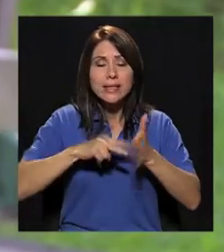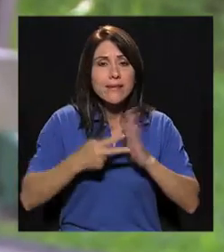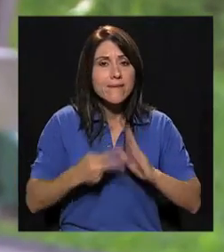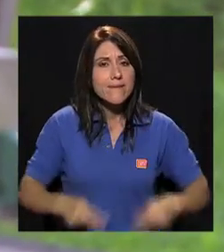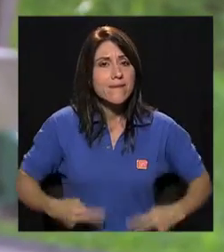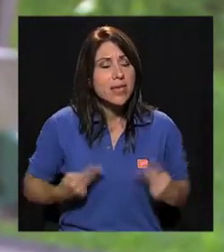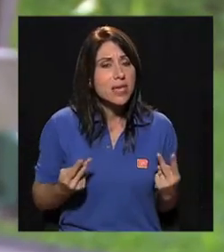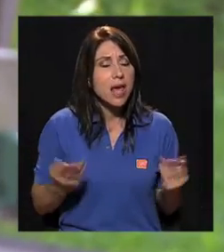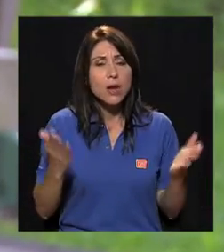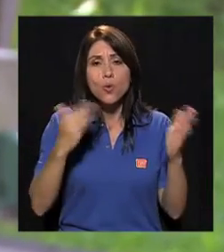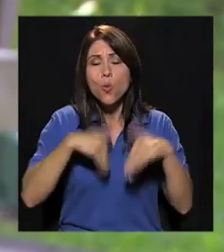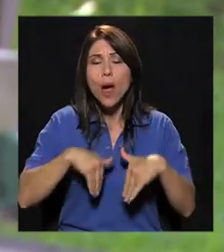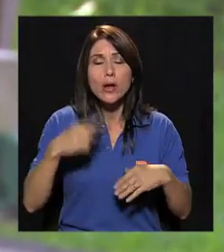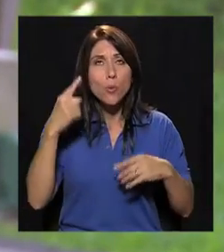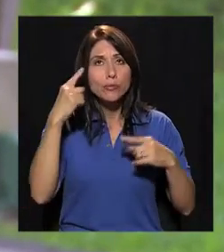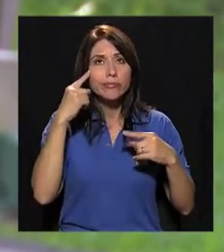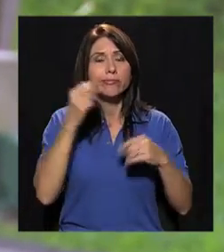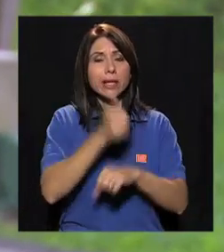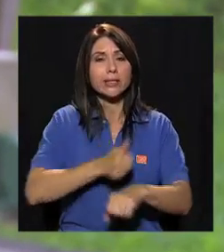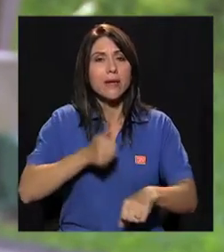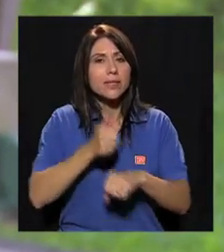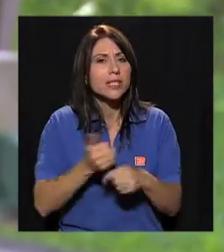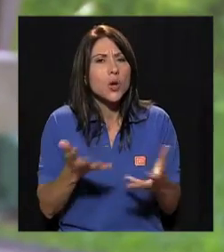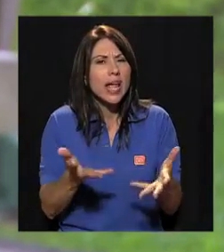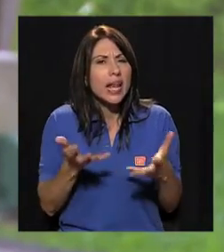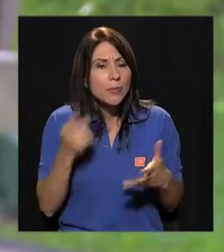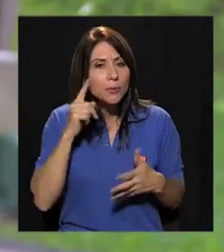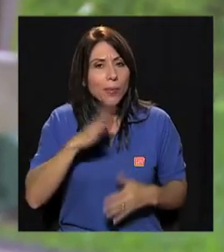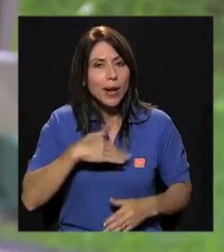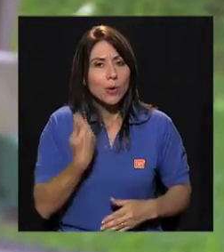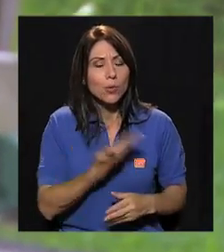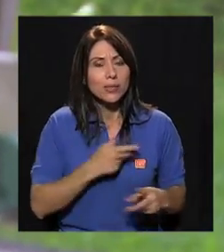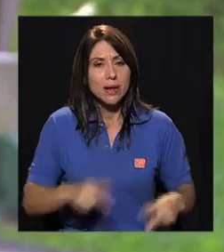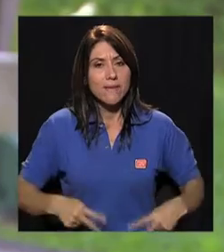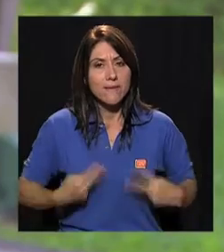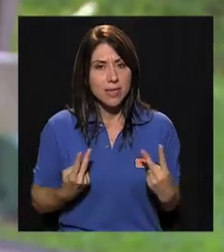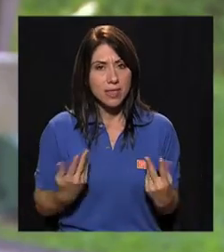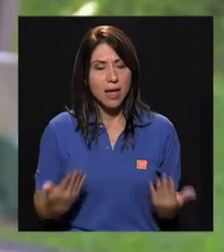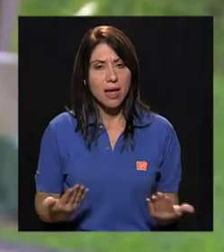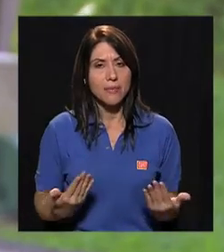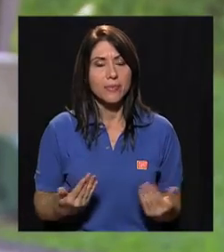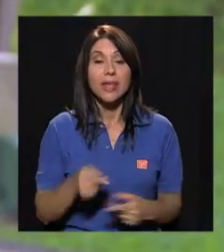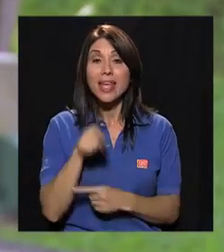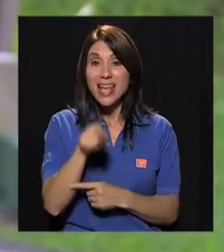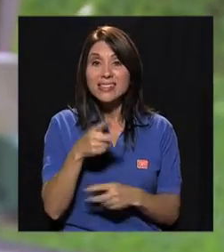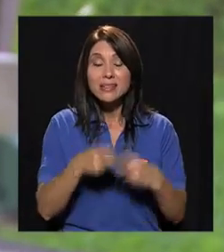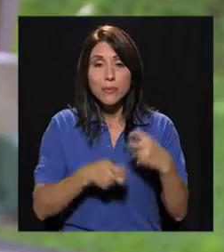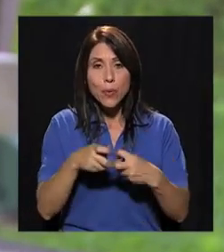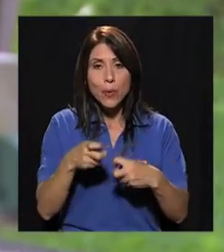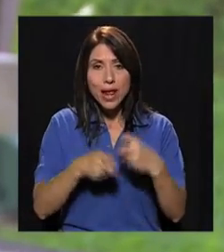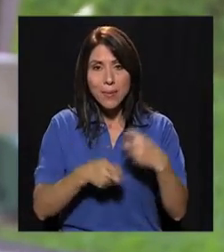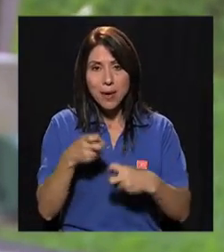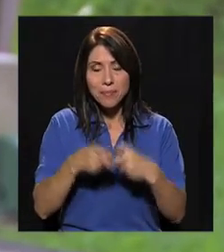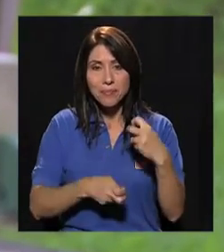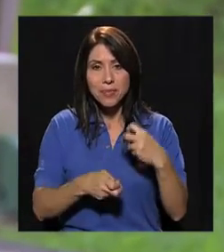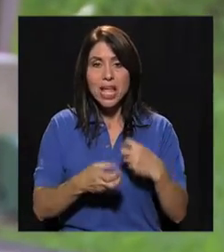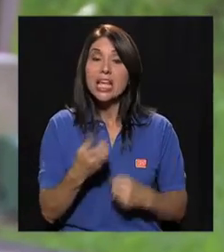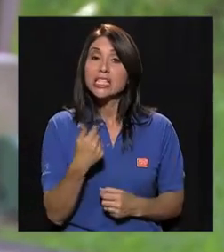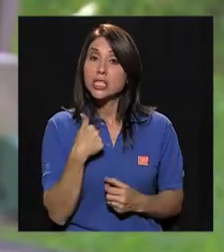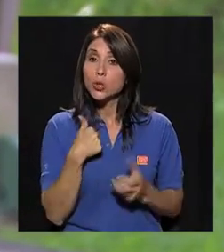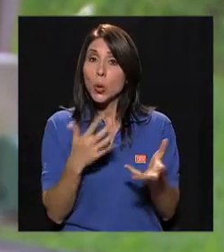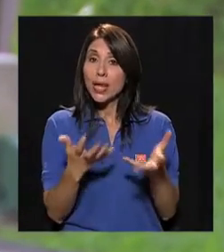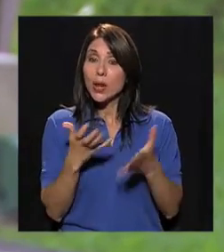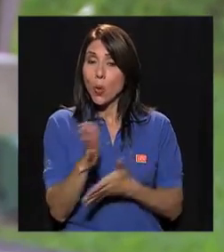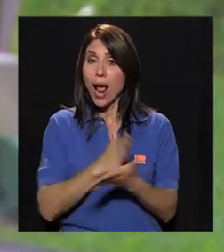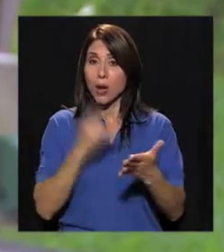sentido de vida, no tenemos determinado qué es lo que realmente queremos para nuestra vida. Y justamente ese es el problema.